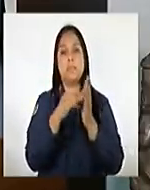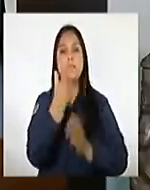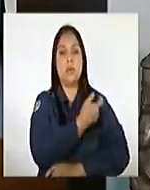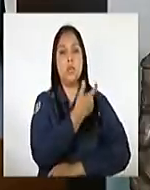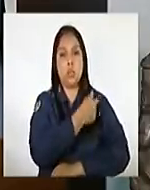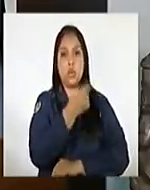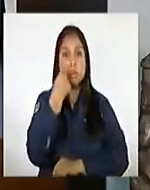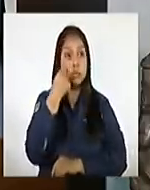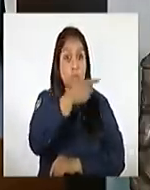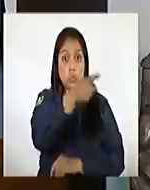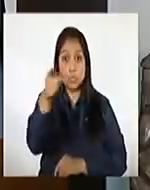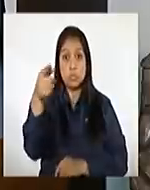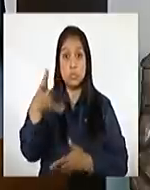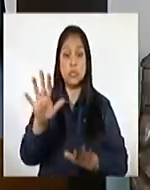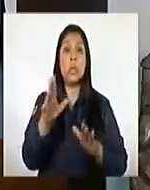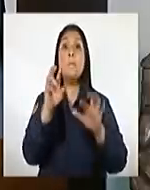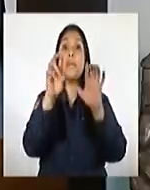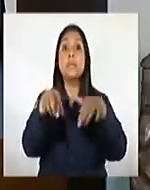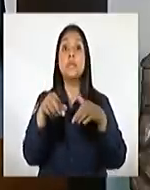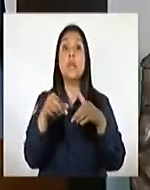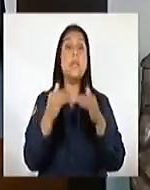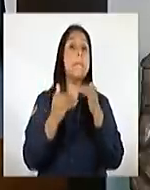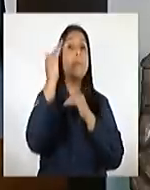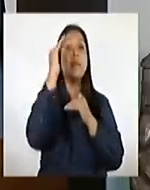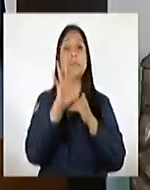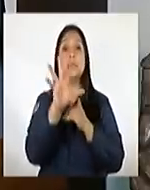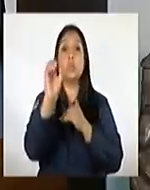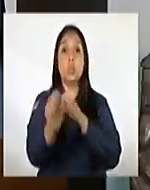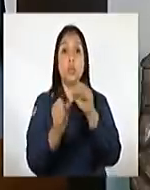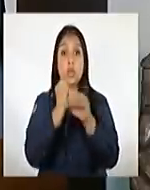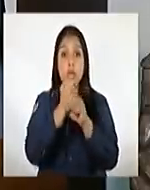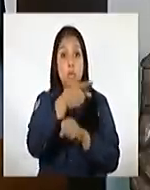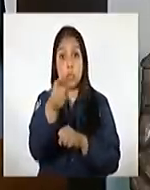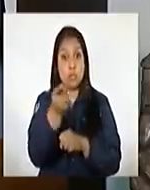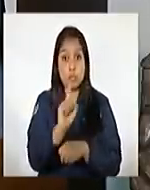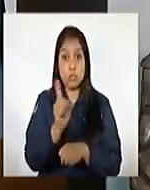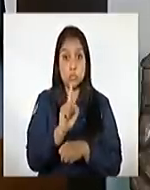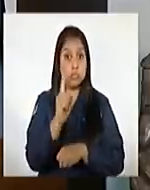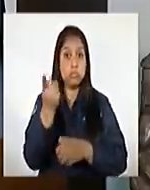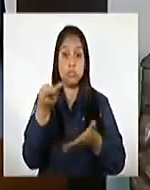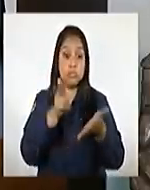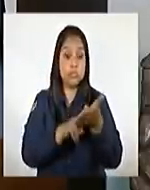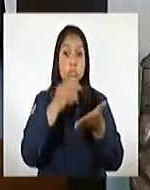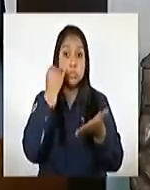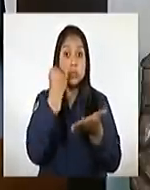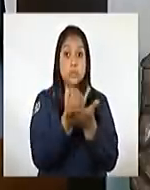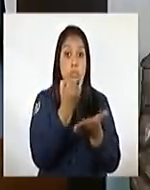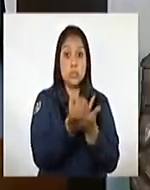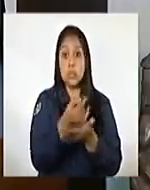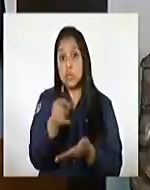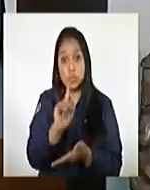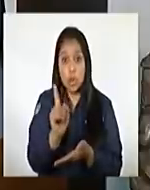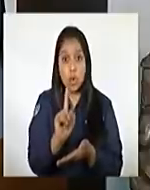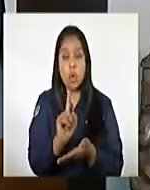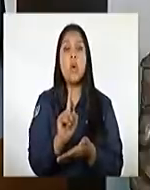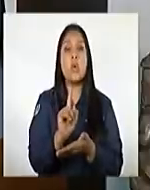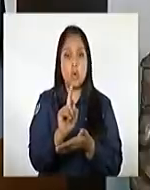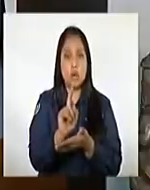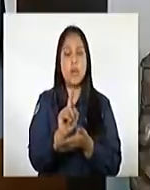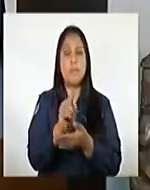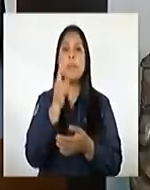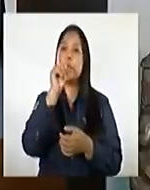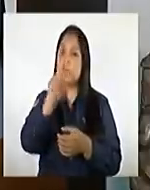Y a ustedes, personas mayores de cincuenta años que aún no se han ingresado al sistema, que aún no se han